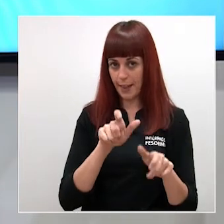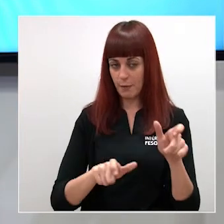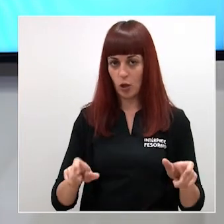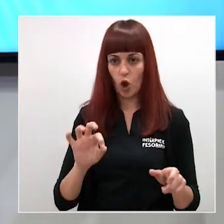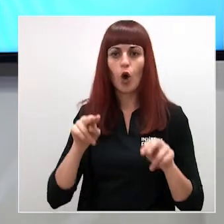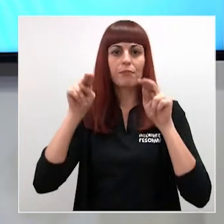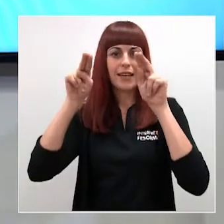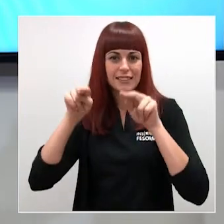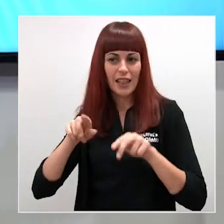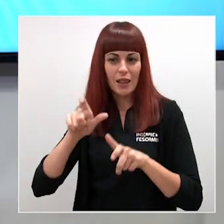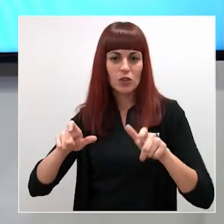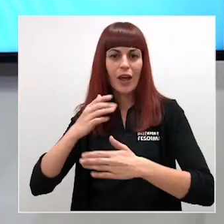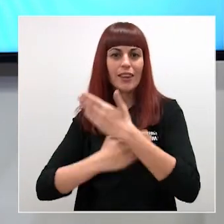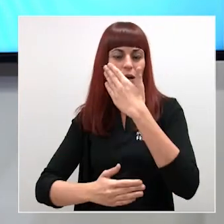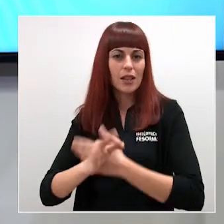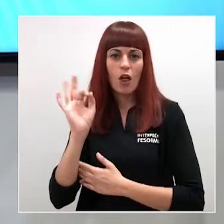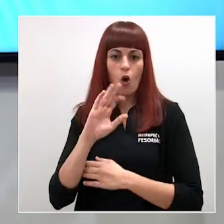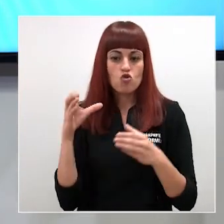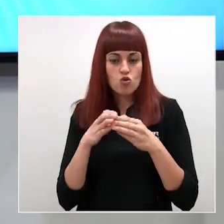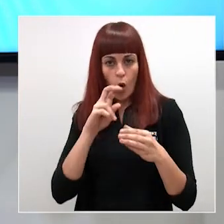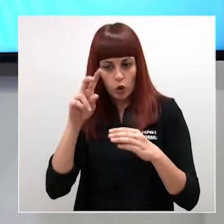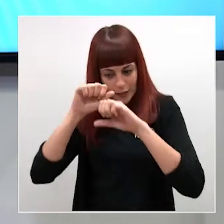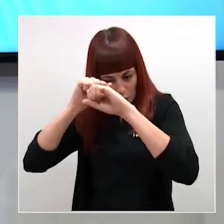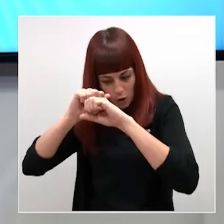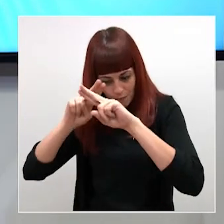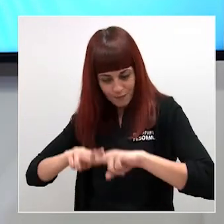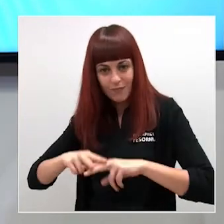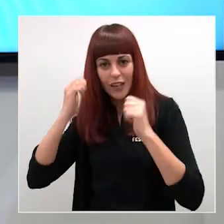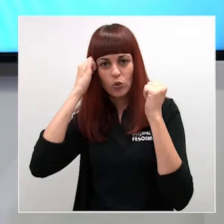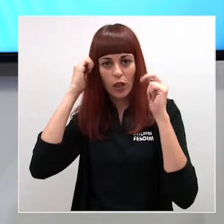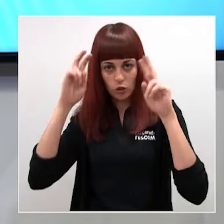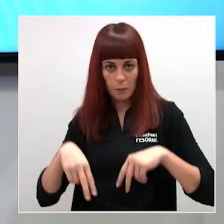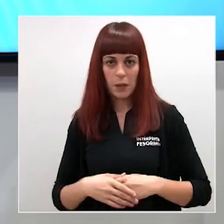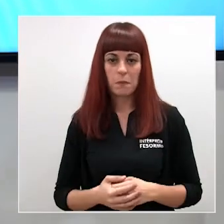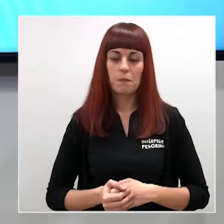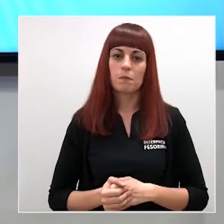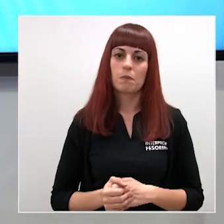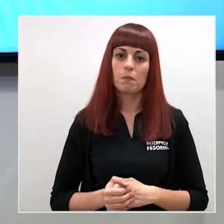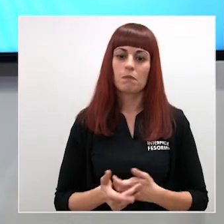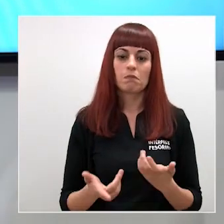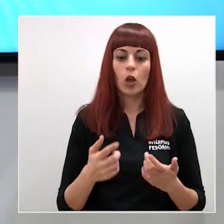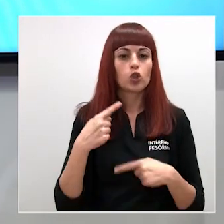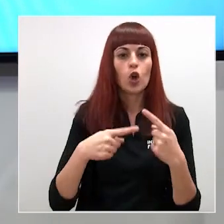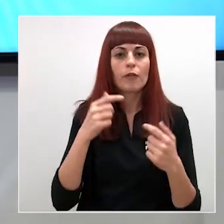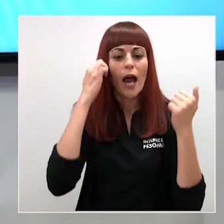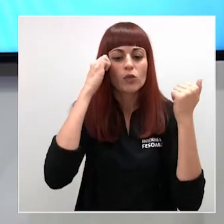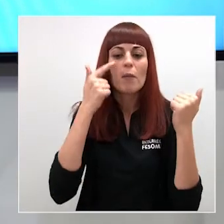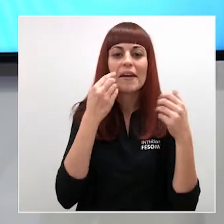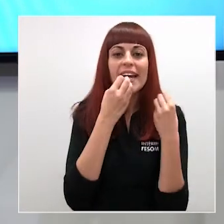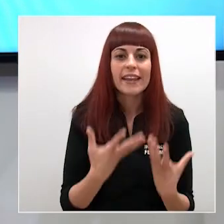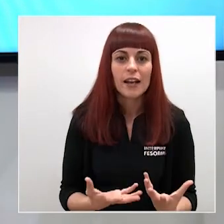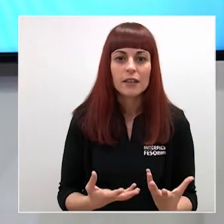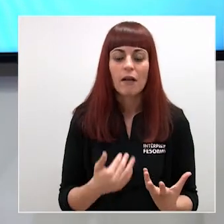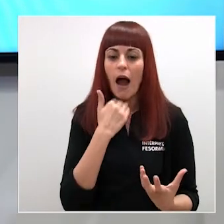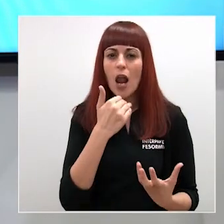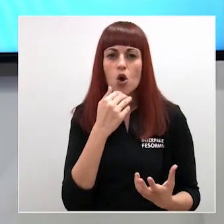residencias de personas con discapacidad y otros núcleos que también estamos estudiando diariamente se estudian cómo están diariamente si hay